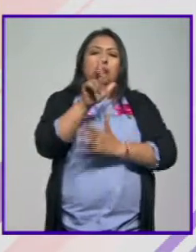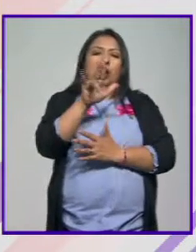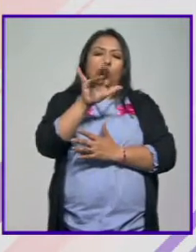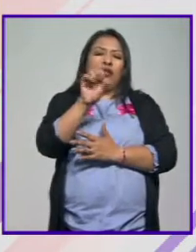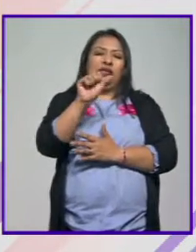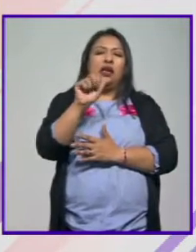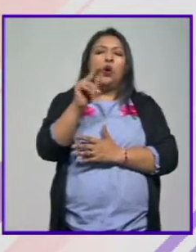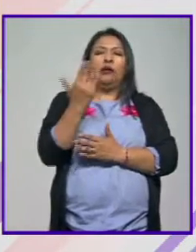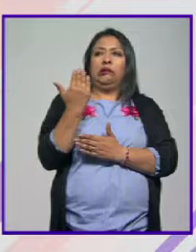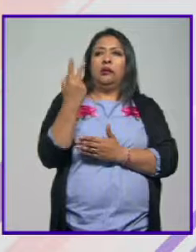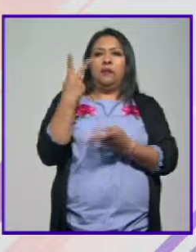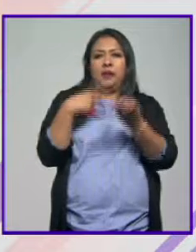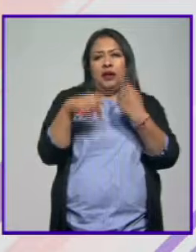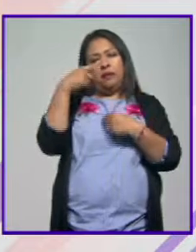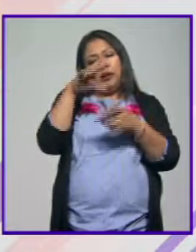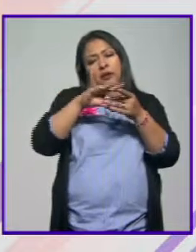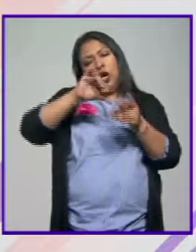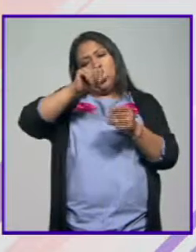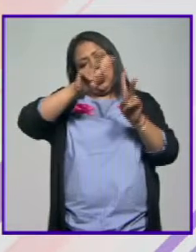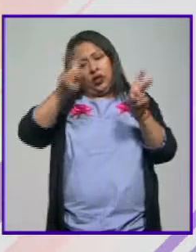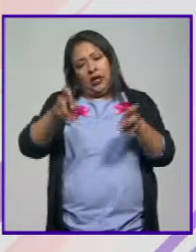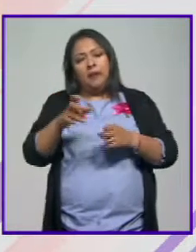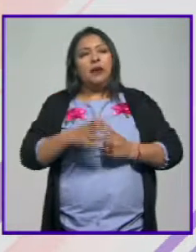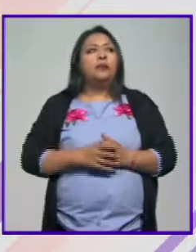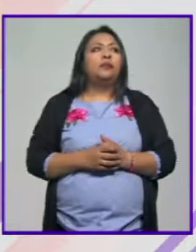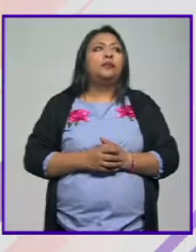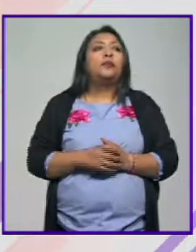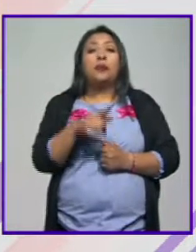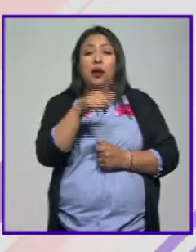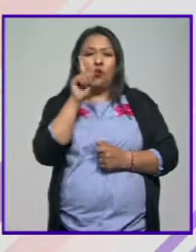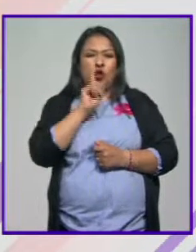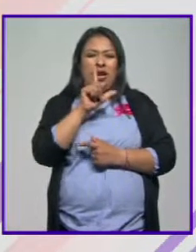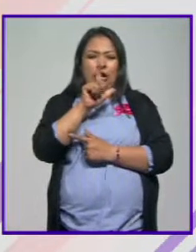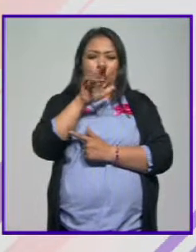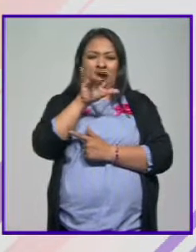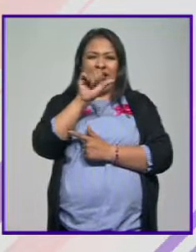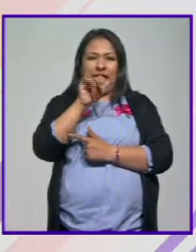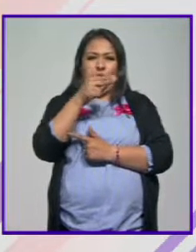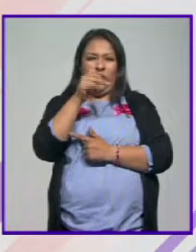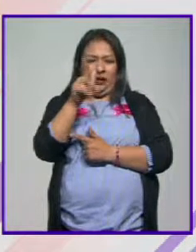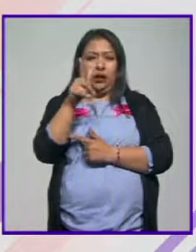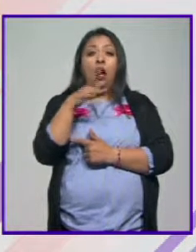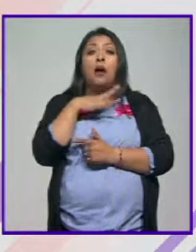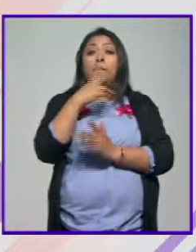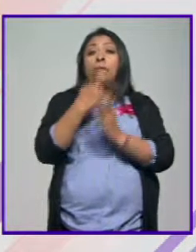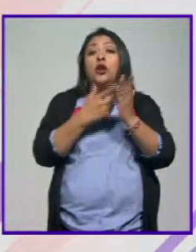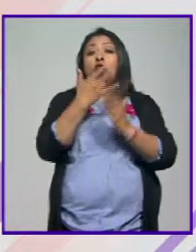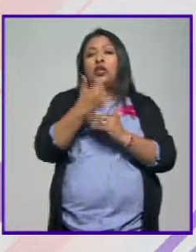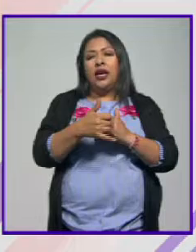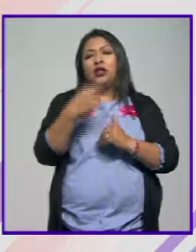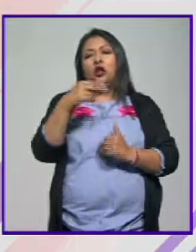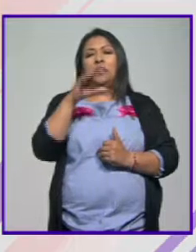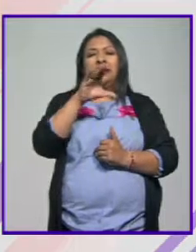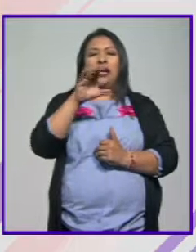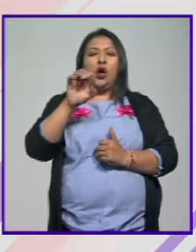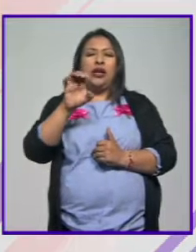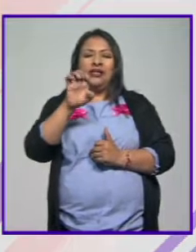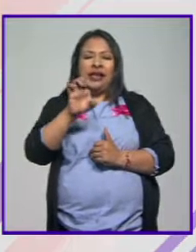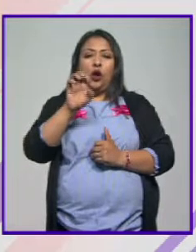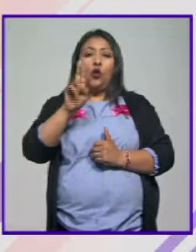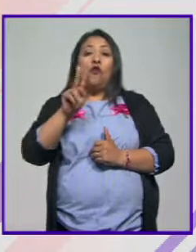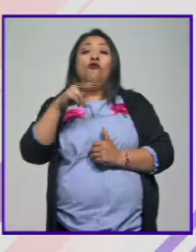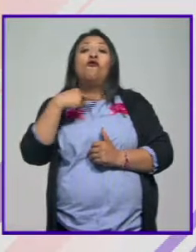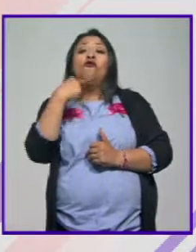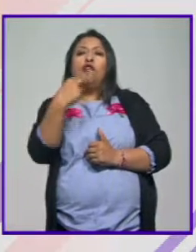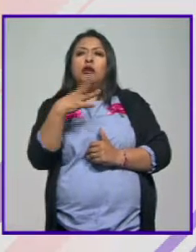que recientemente estuvo aquí para hablar de otra cosa, para hablar de una pista de teatro. Luisa Huertas tiene un proyecto que se llama CEUVOS que ha sido